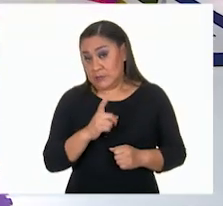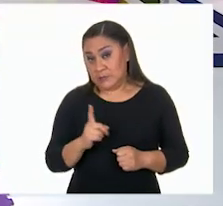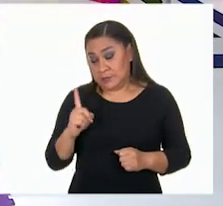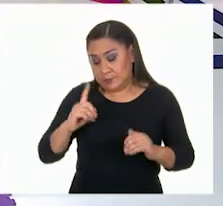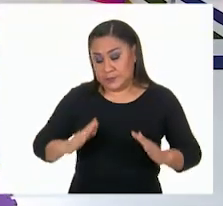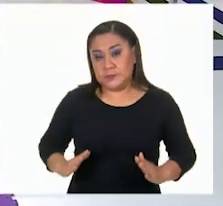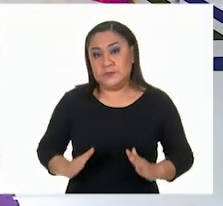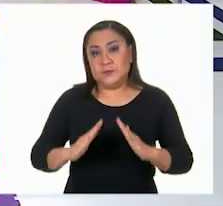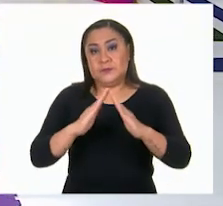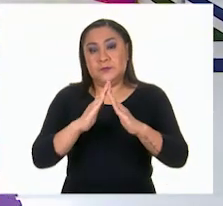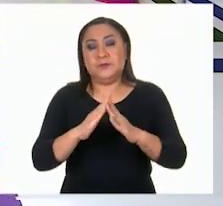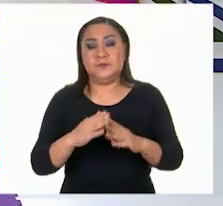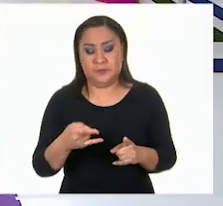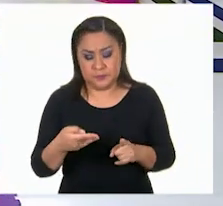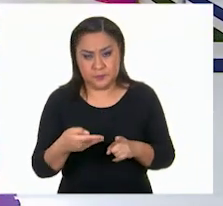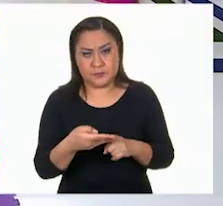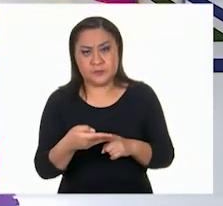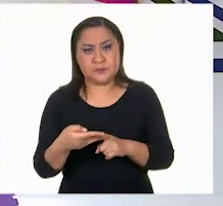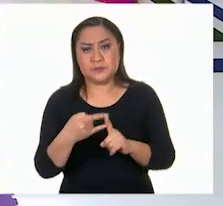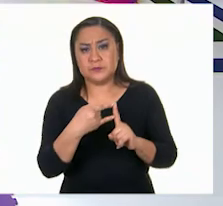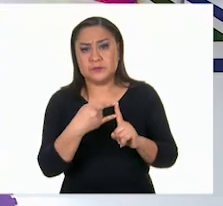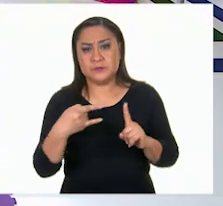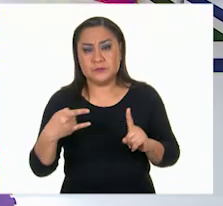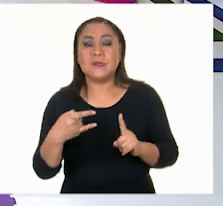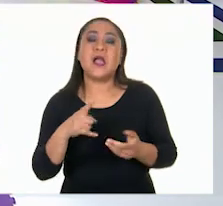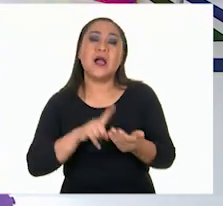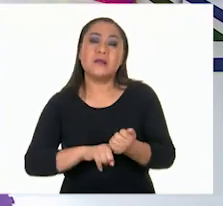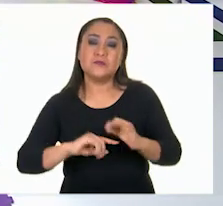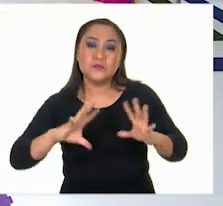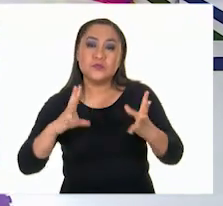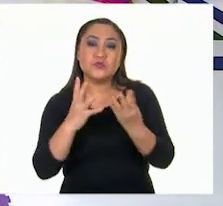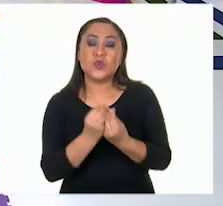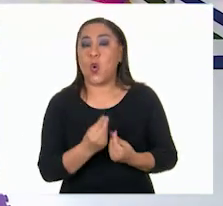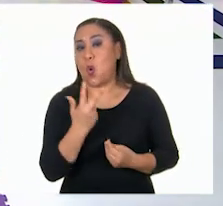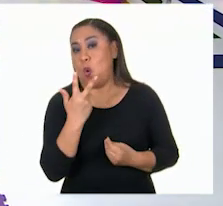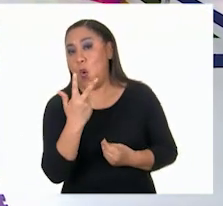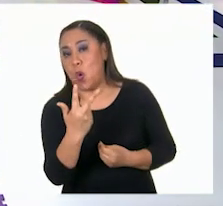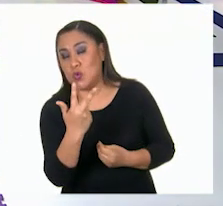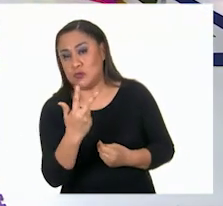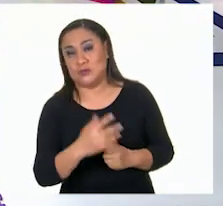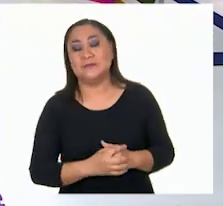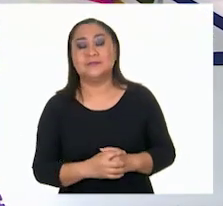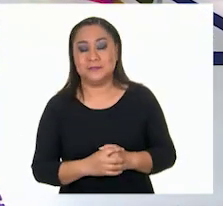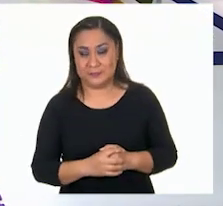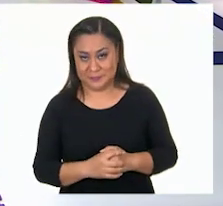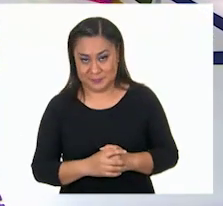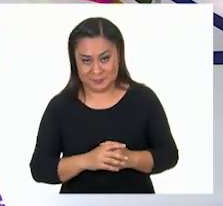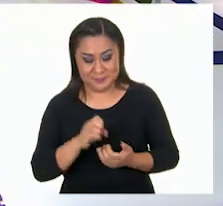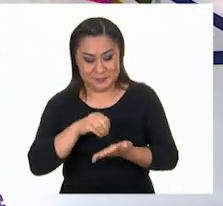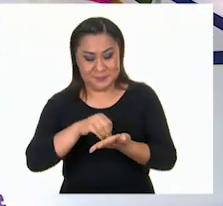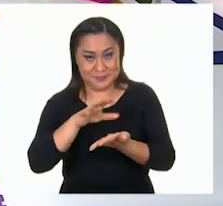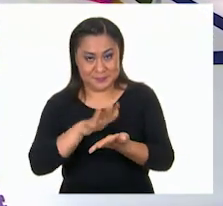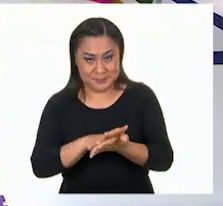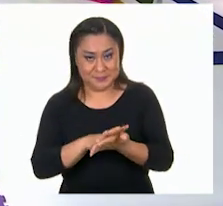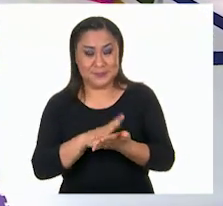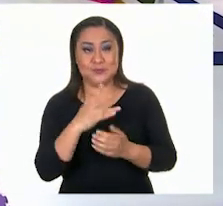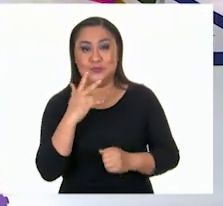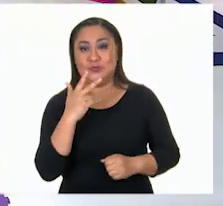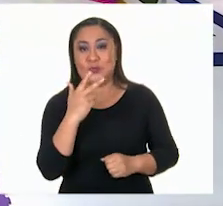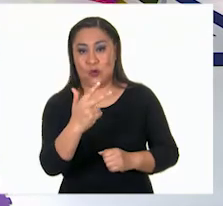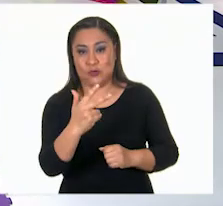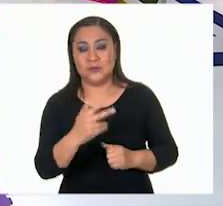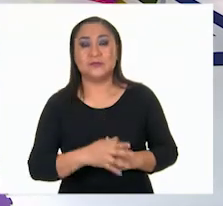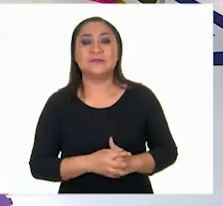tiene... Ocho aristas. Ocho aristas. Muy bien. Vamos a anotarlo. Ocho aristas.